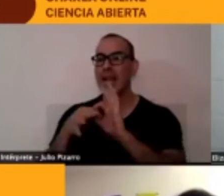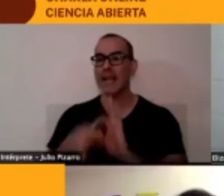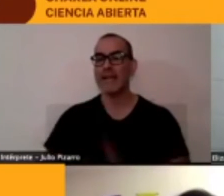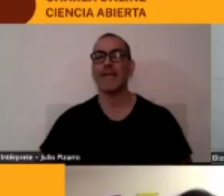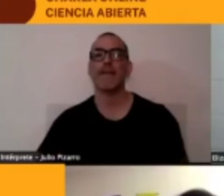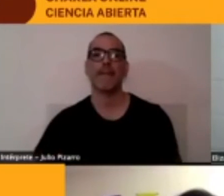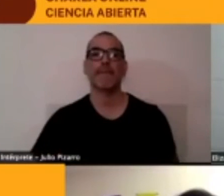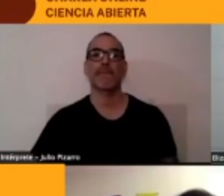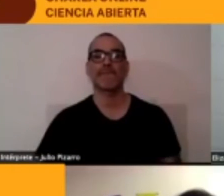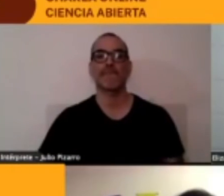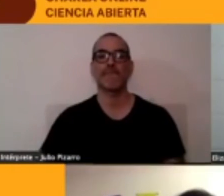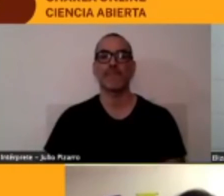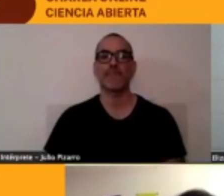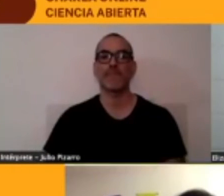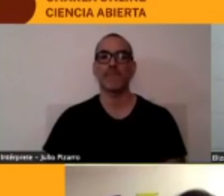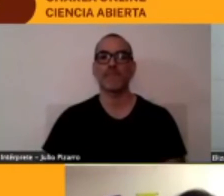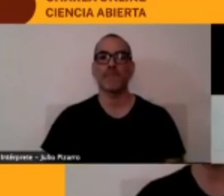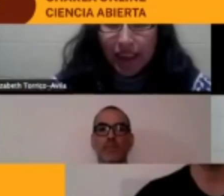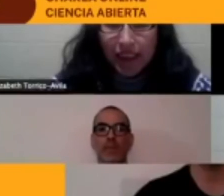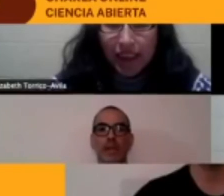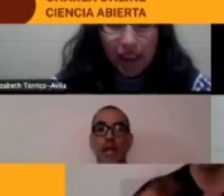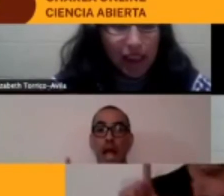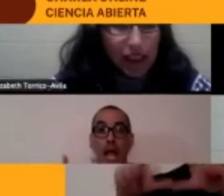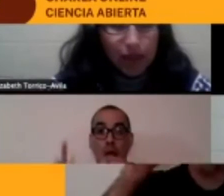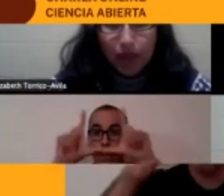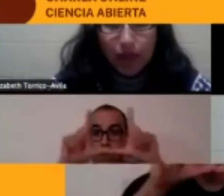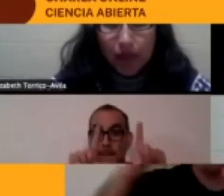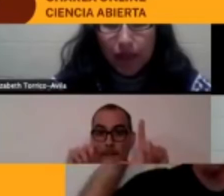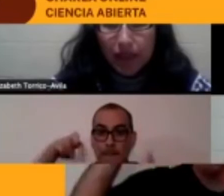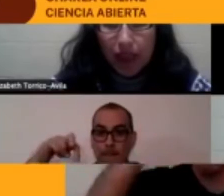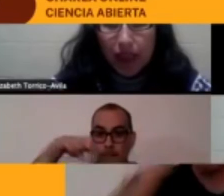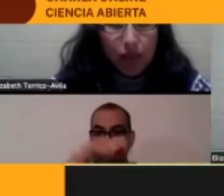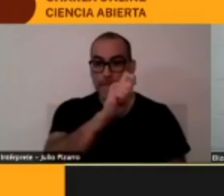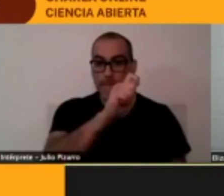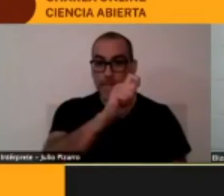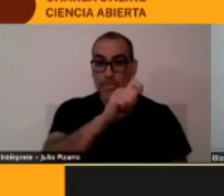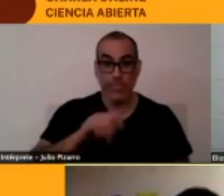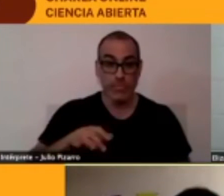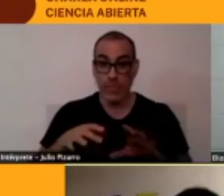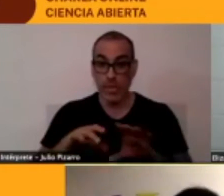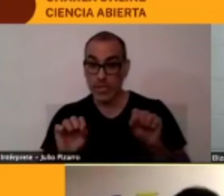Está el PowerPoint ahí, para aparecer ahí con respeto.